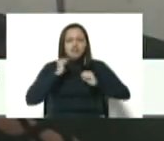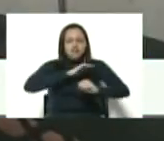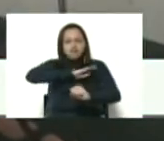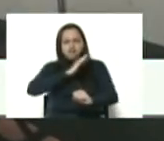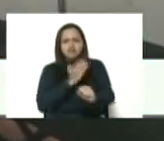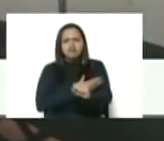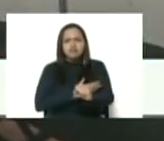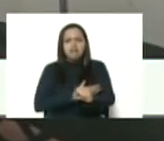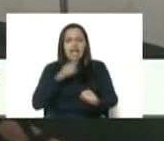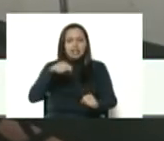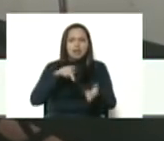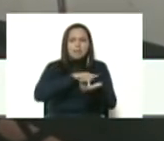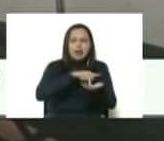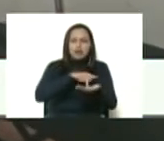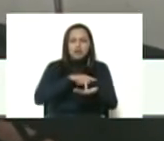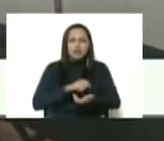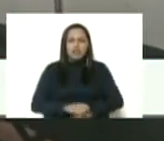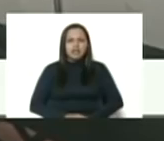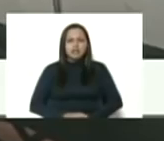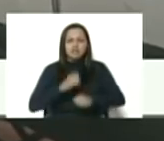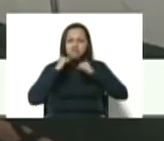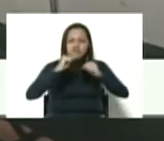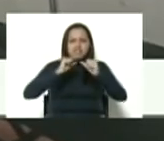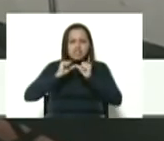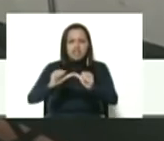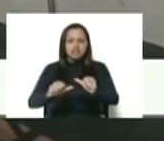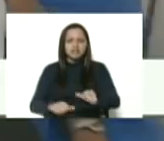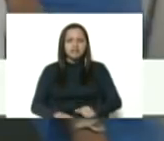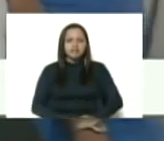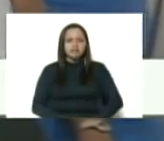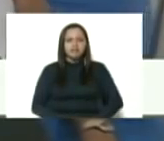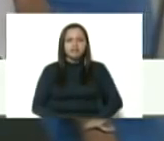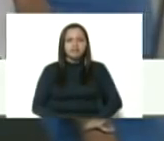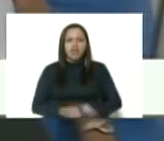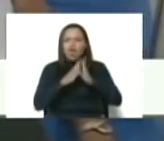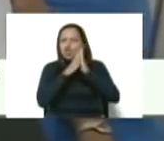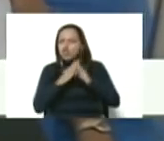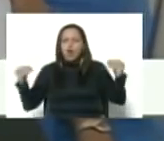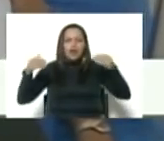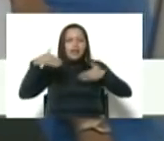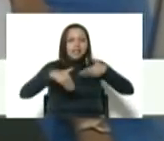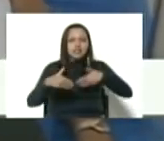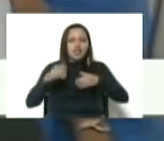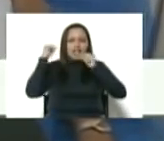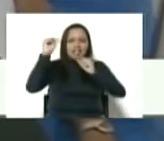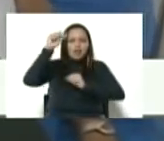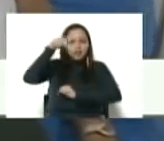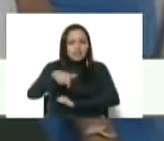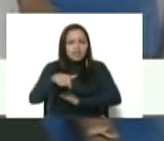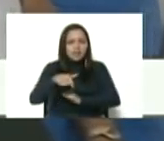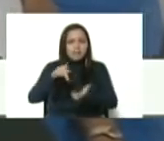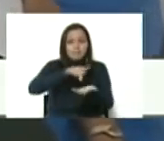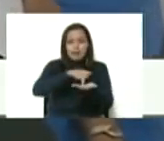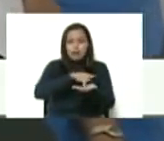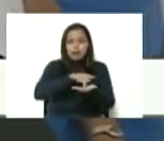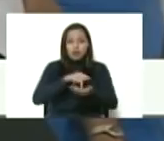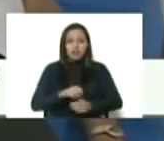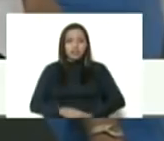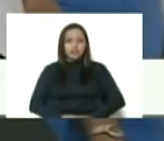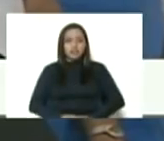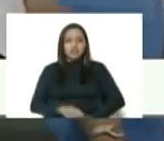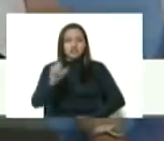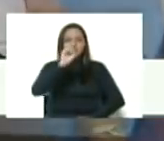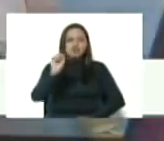Es una parroquia invicta, mi comandante. Todas las elecciones las hemos ganado acá, en esta parroquia, en